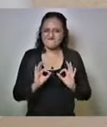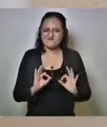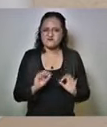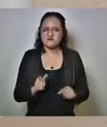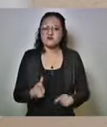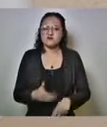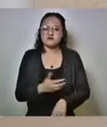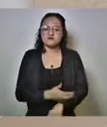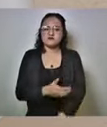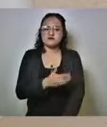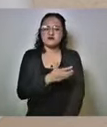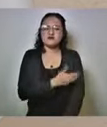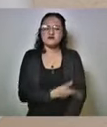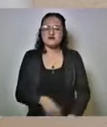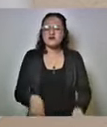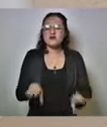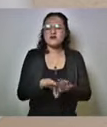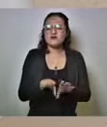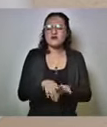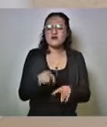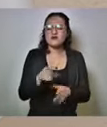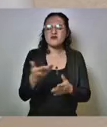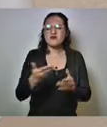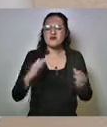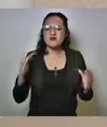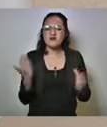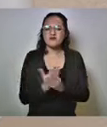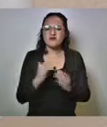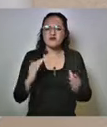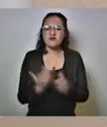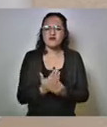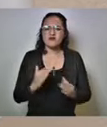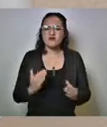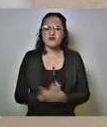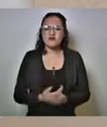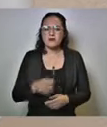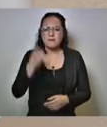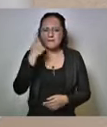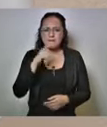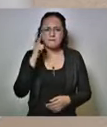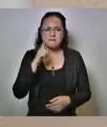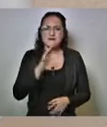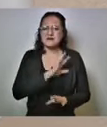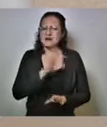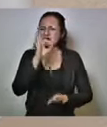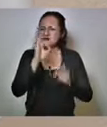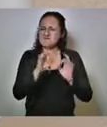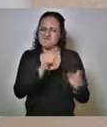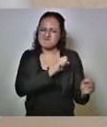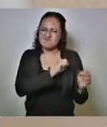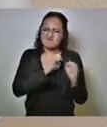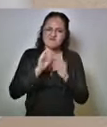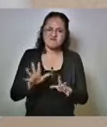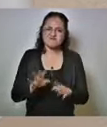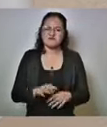acompañar la formulación de las carpetas para lograr su judicialización